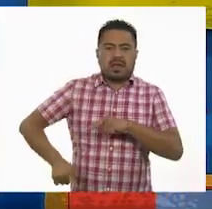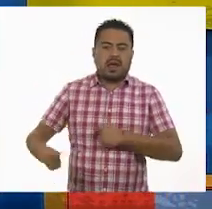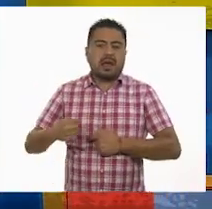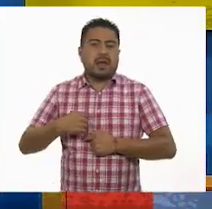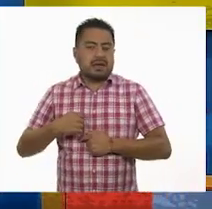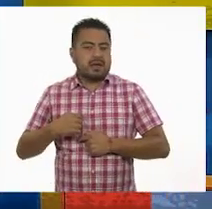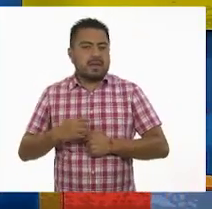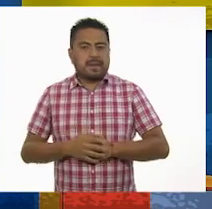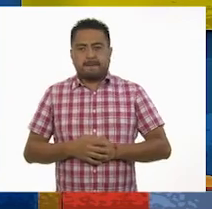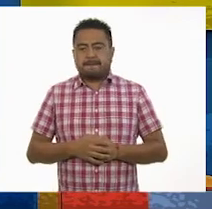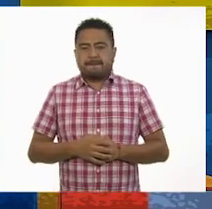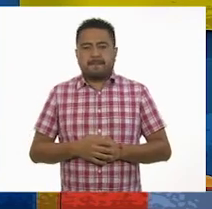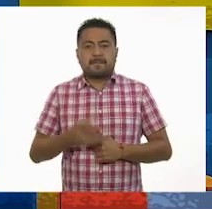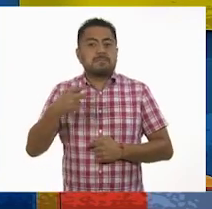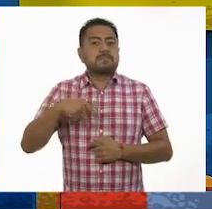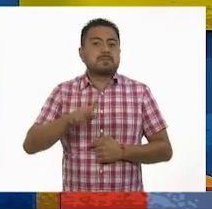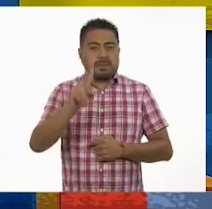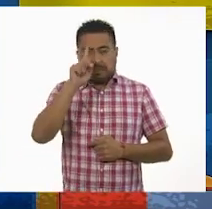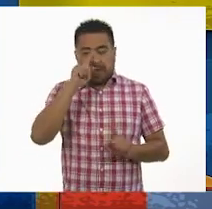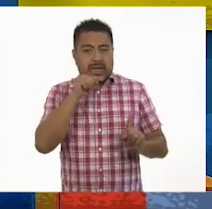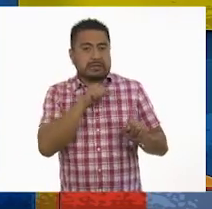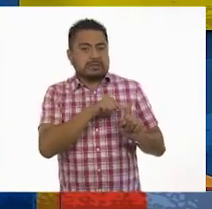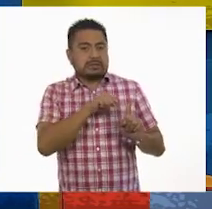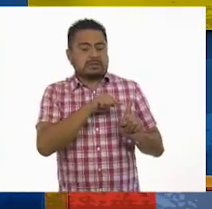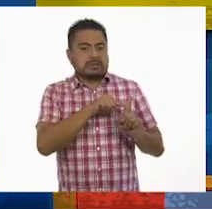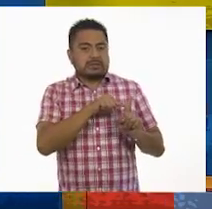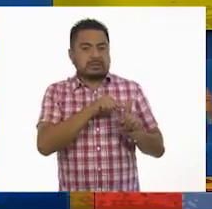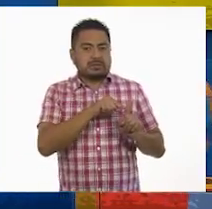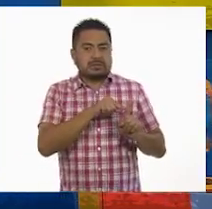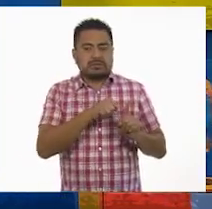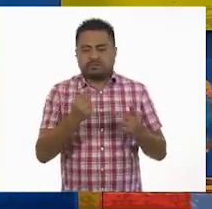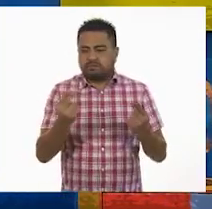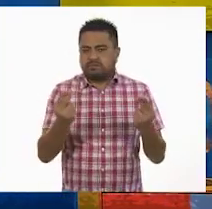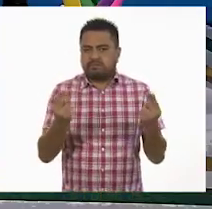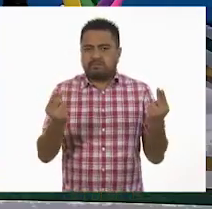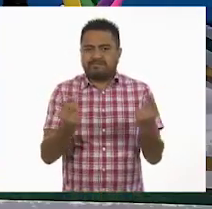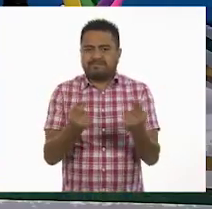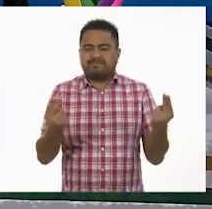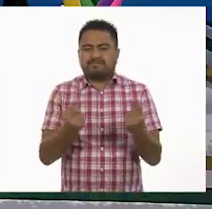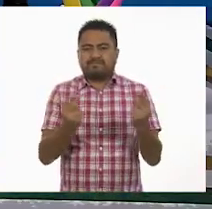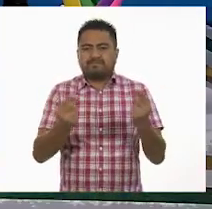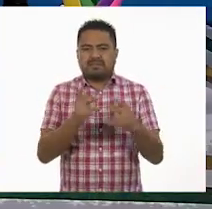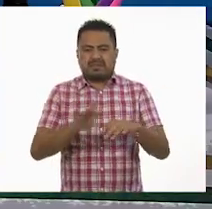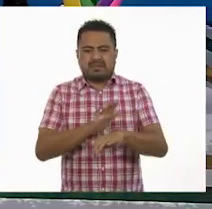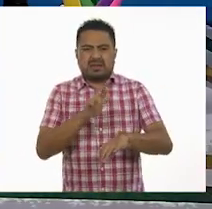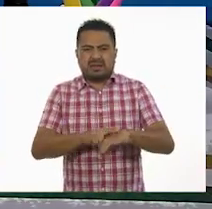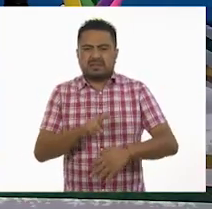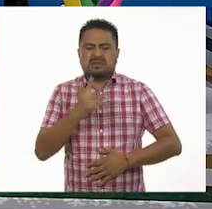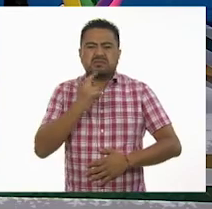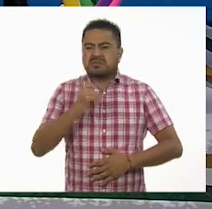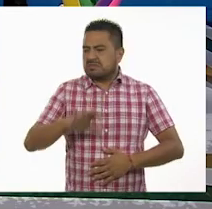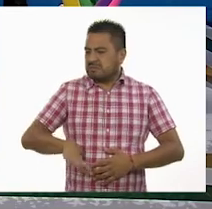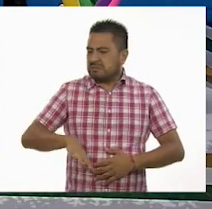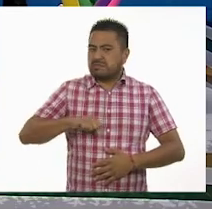pero para eso se requiere gran entusiasmo,